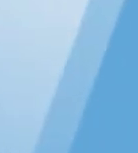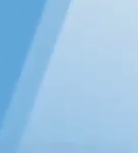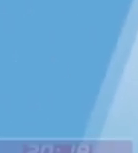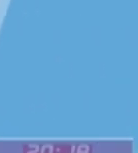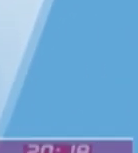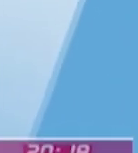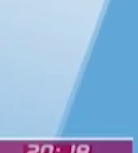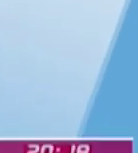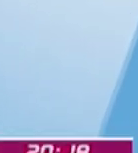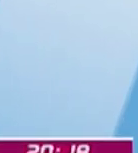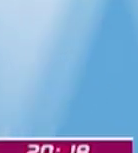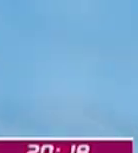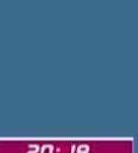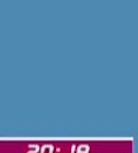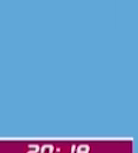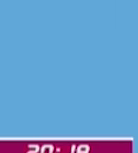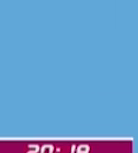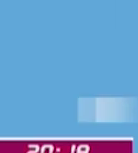Continuamos.